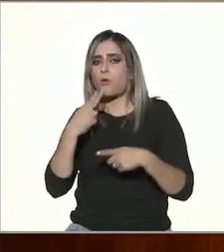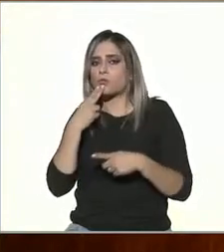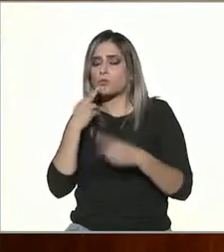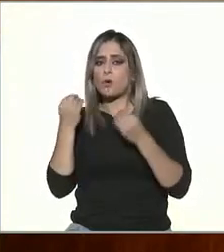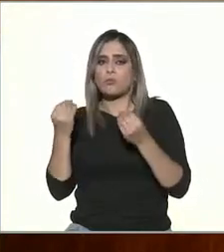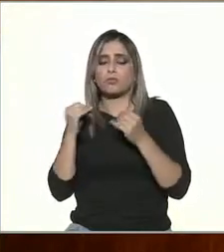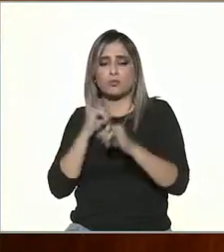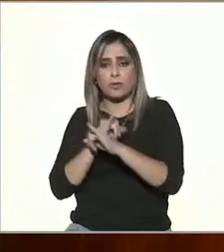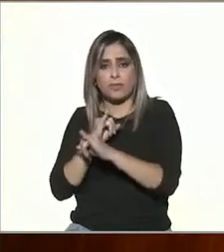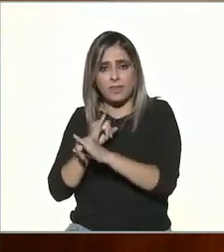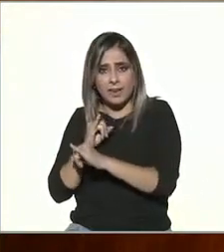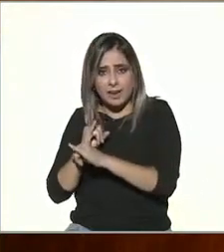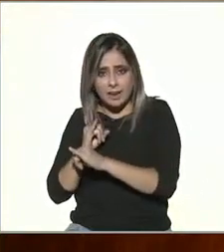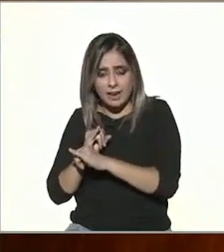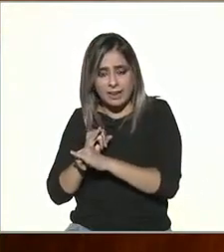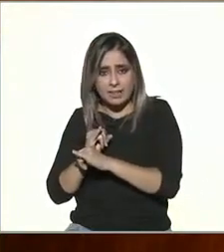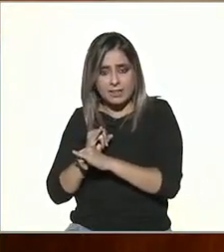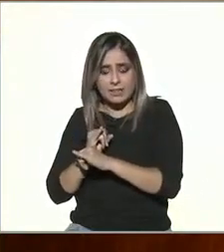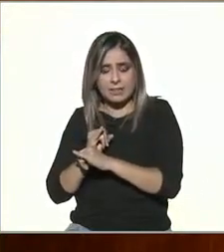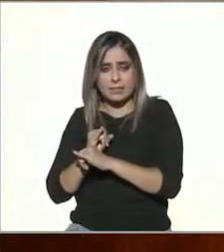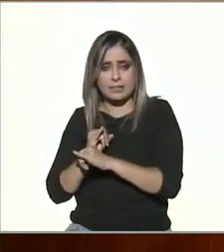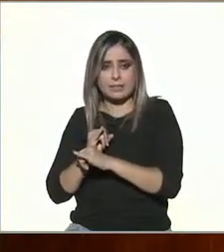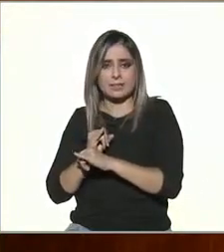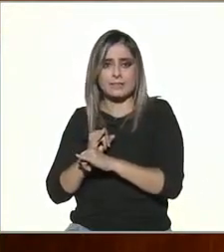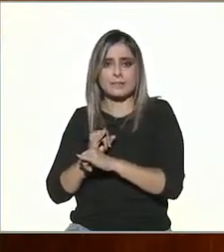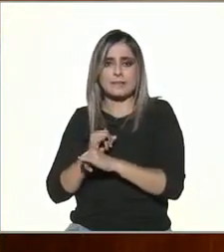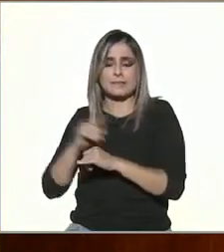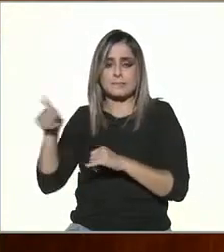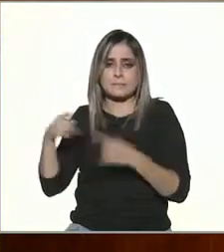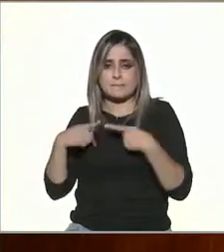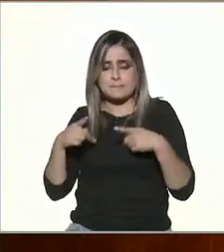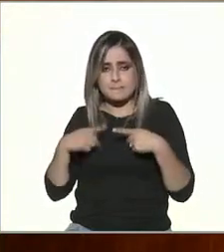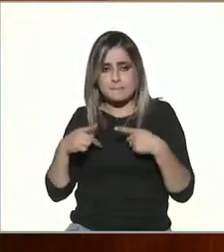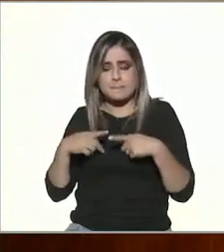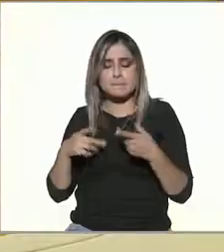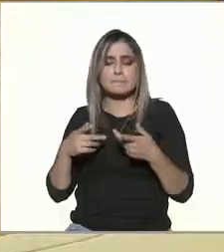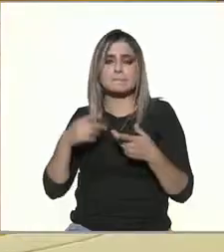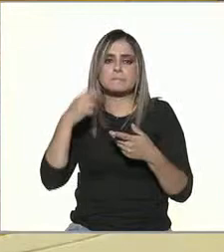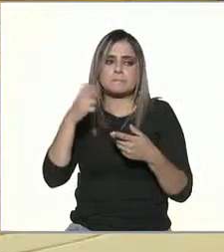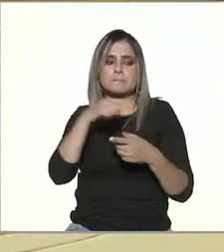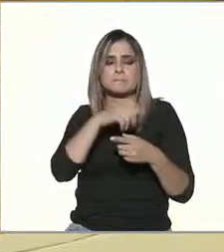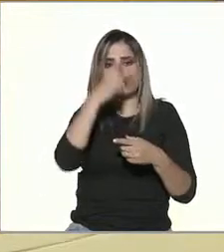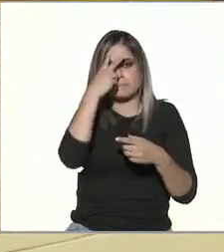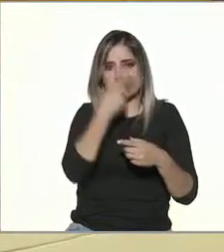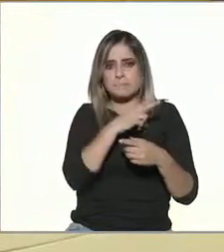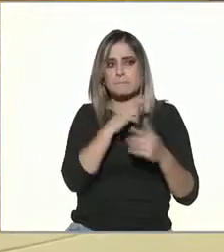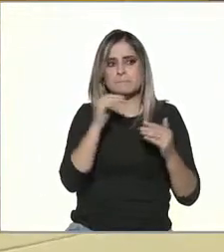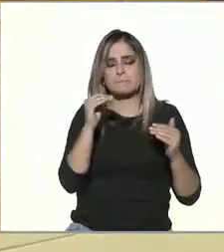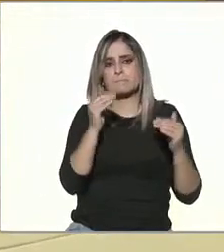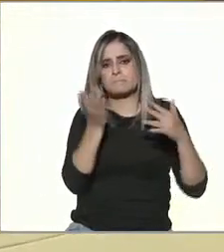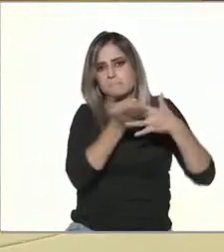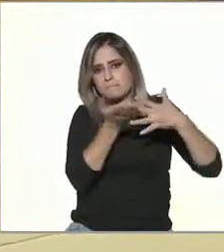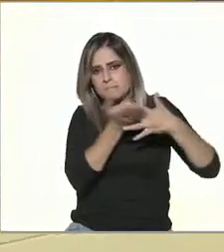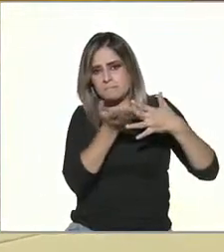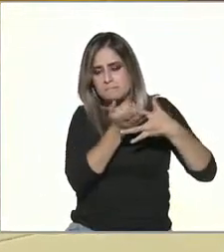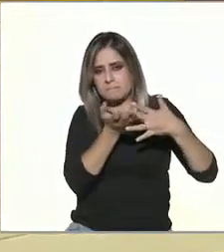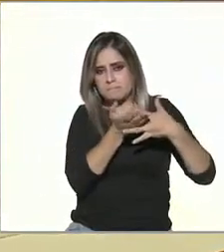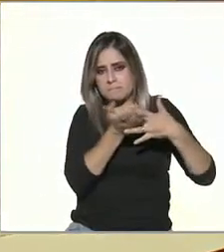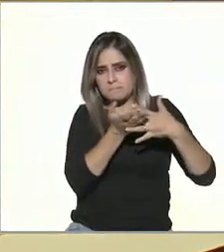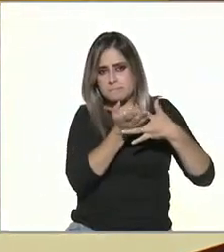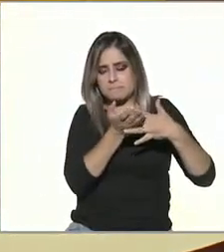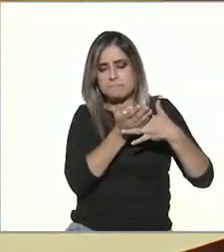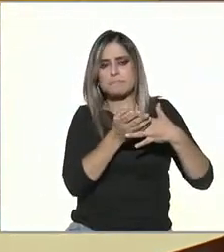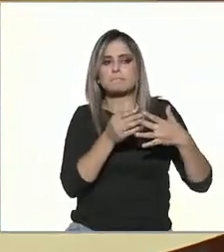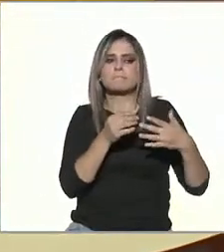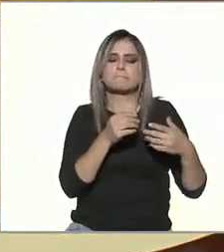de usuarios de internet con respecto a toda la población en fin andamos ahí a media tabla con